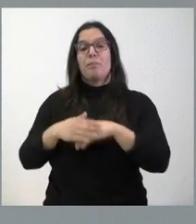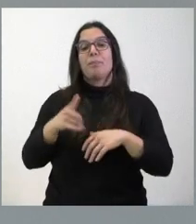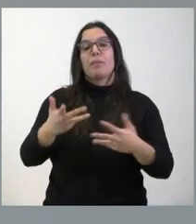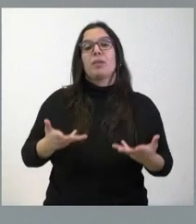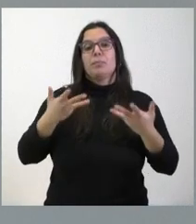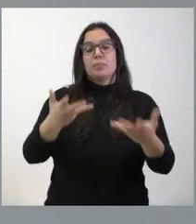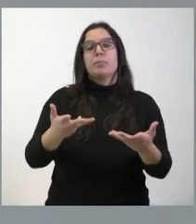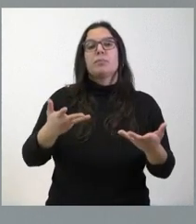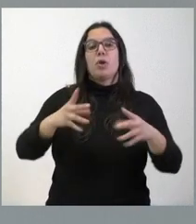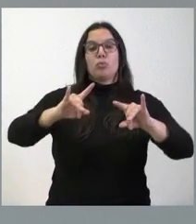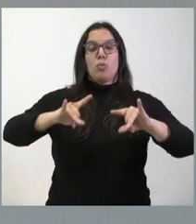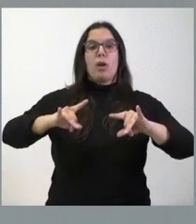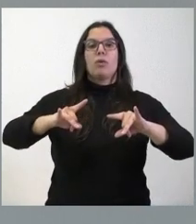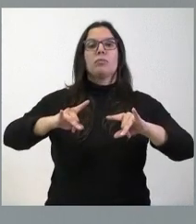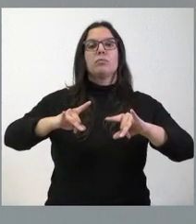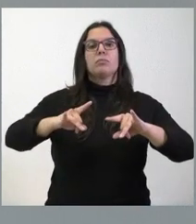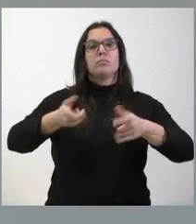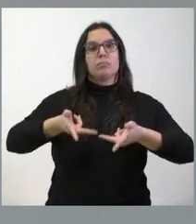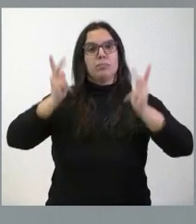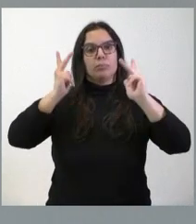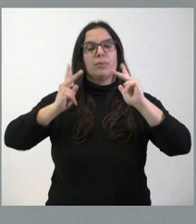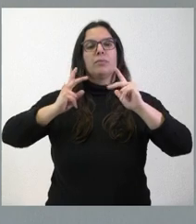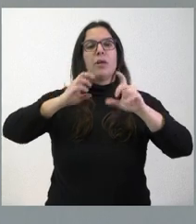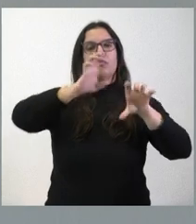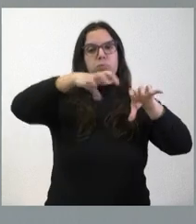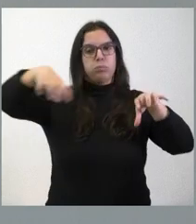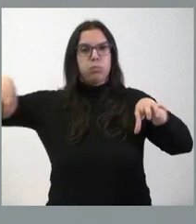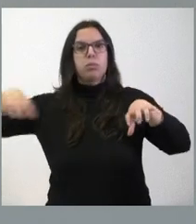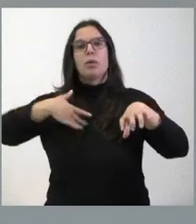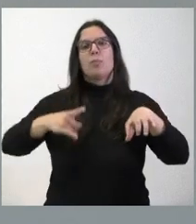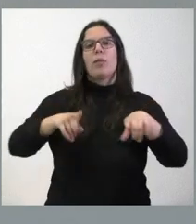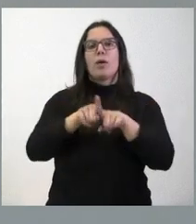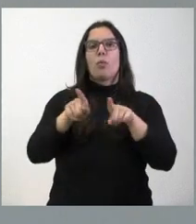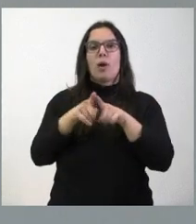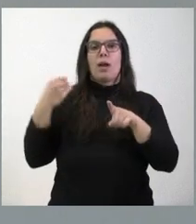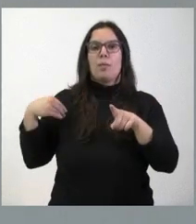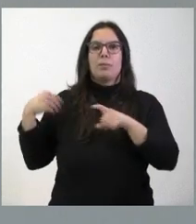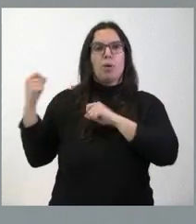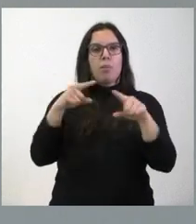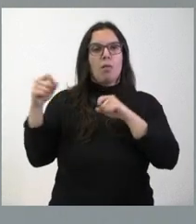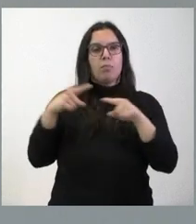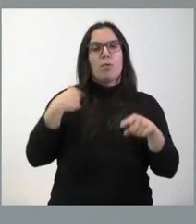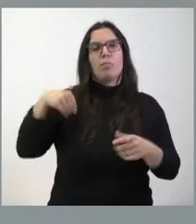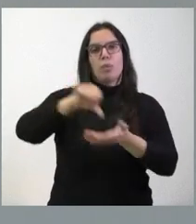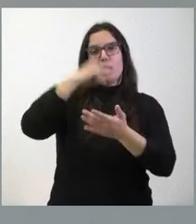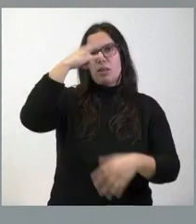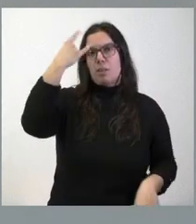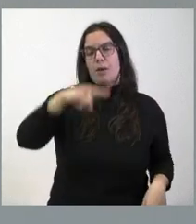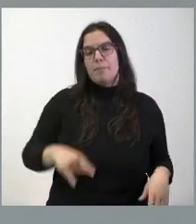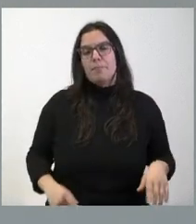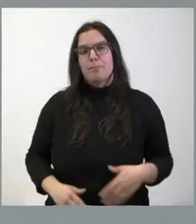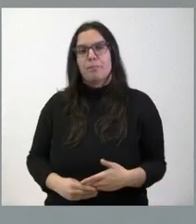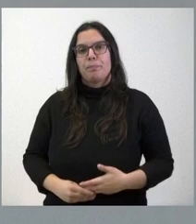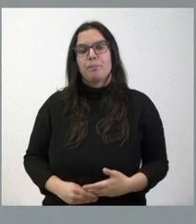organización del suelo logístico industrial y permitirá un impulso definitivo a la construcción del puerto seco en Salamanca. Asimismo,